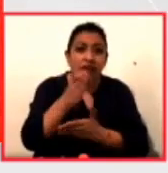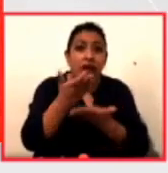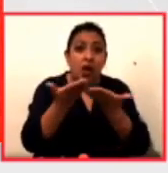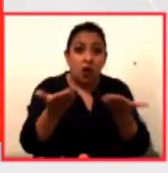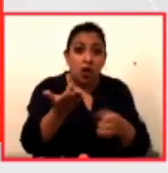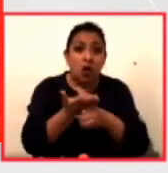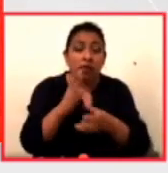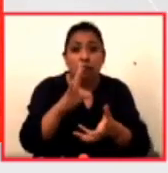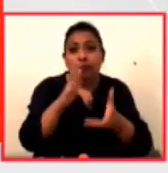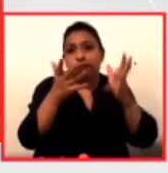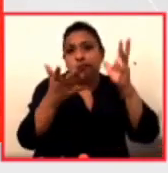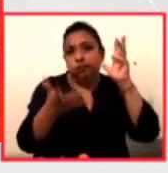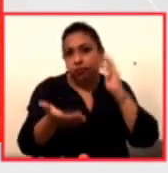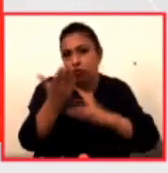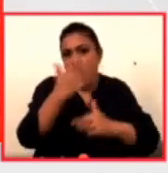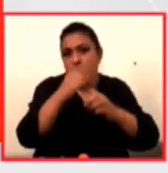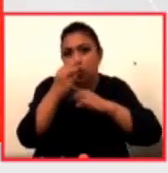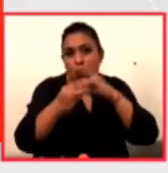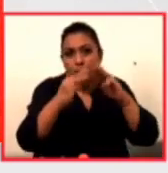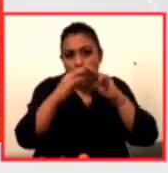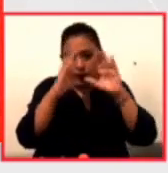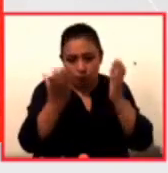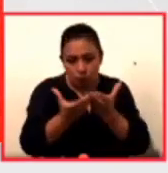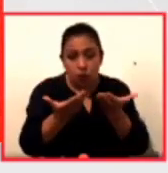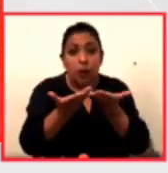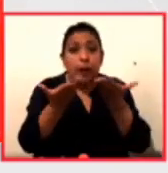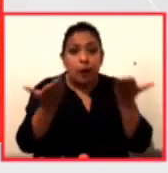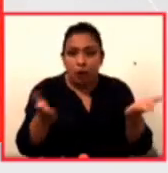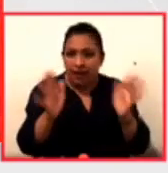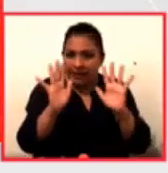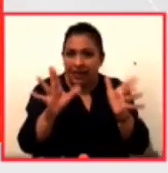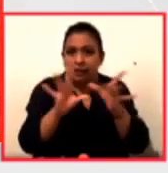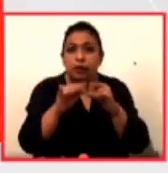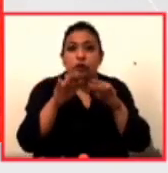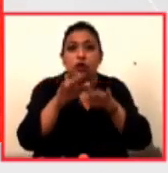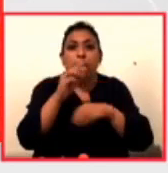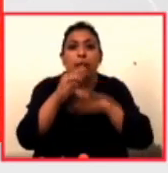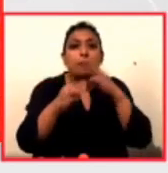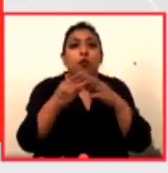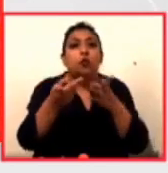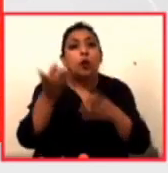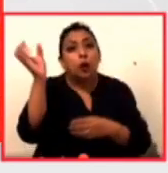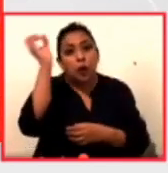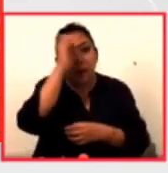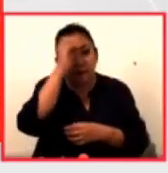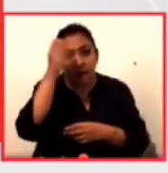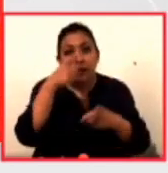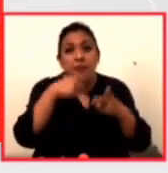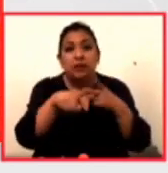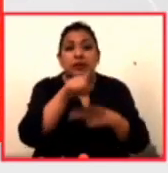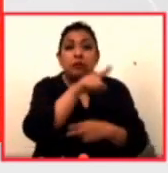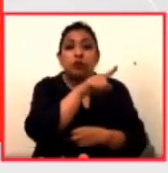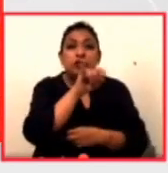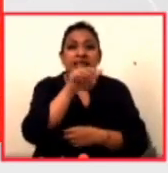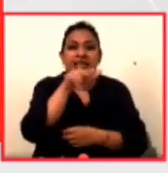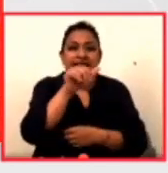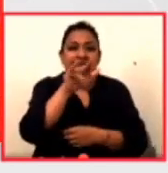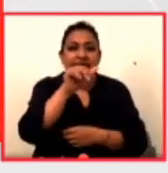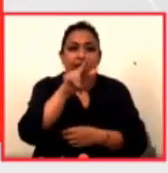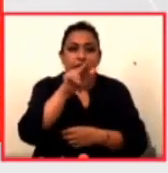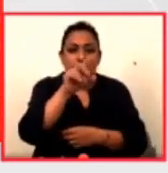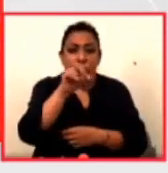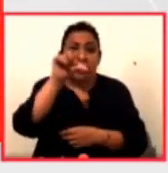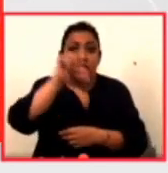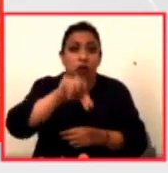en todo el planeta y bueno ya que estamos hablando de planeta pues que les parece si nos damos con Iliana Rodríguez Santibáñez porque